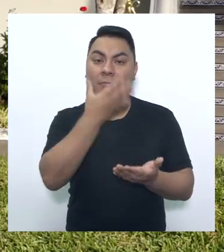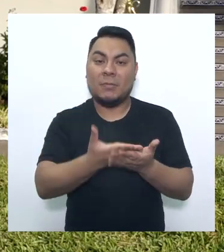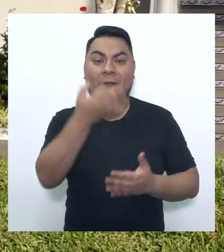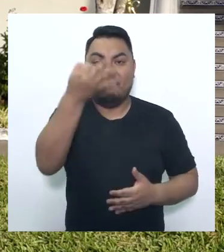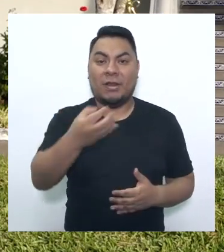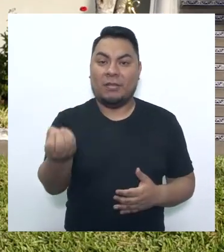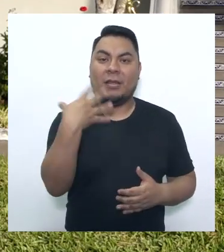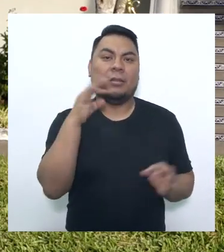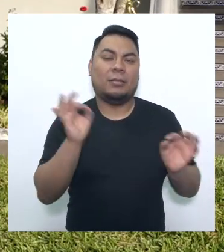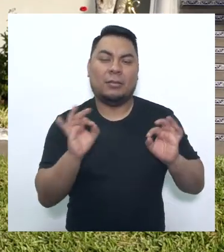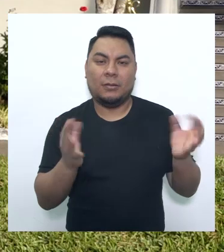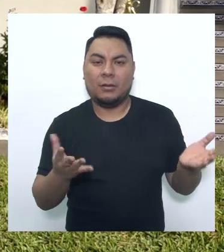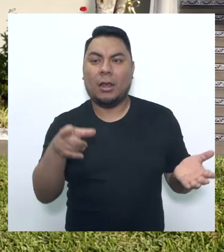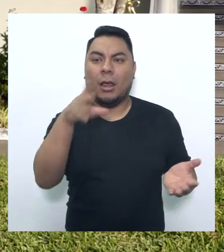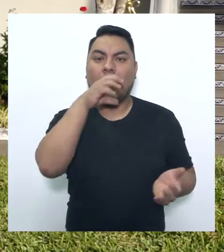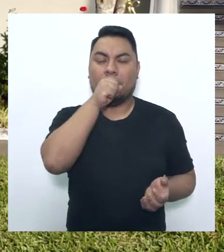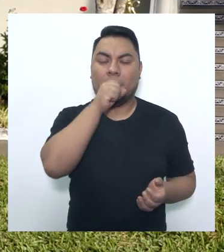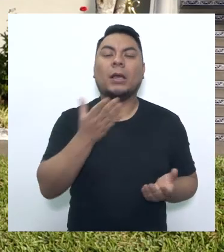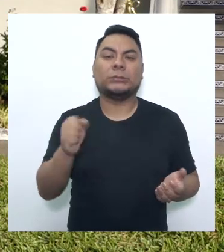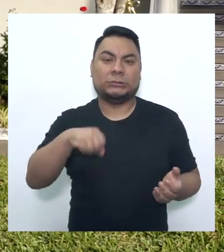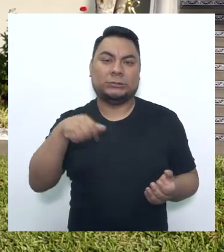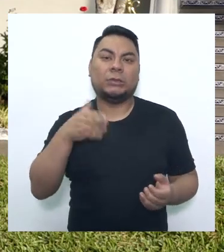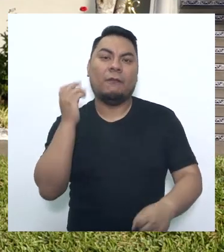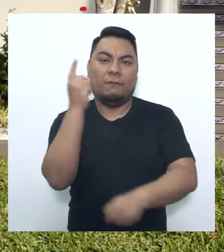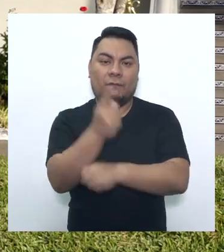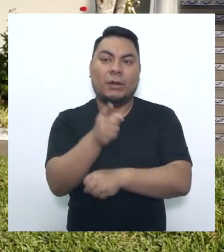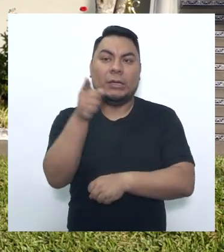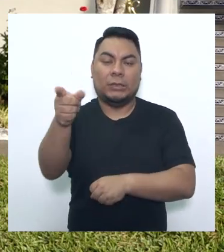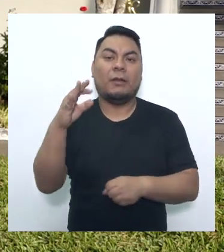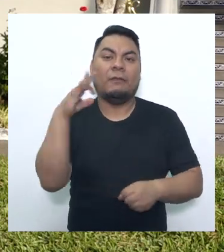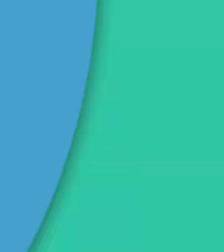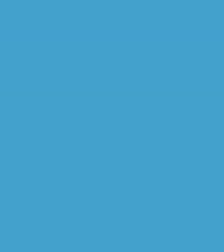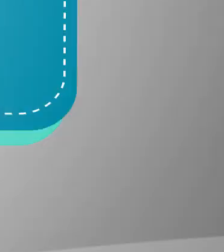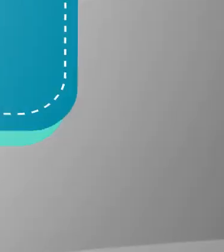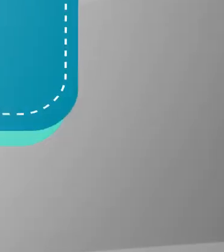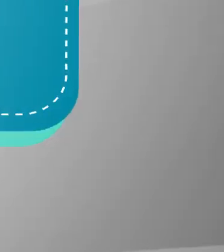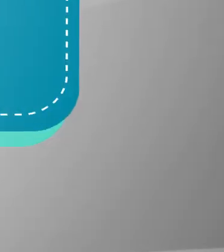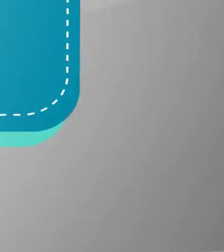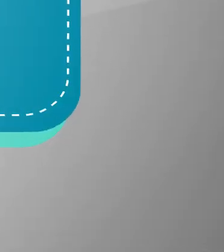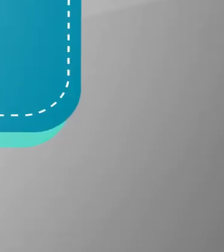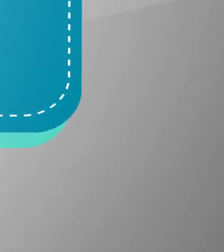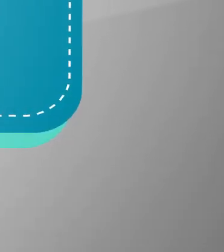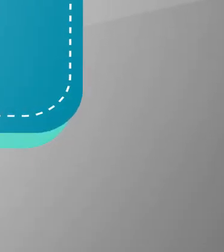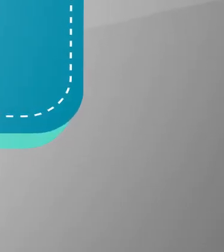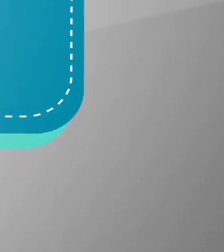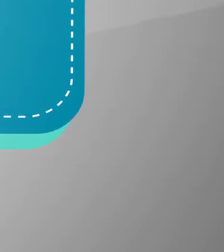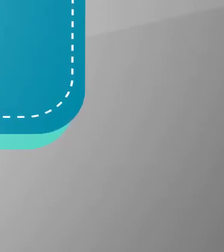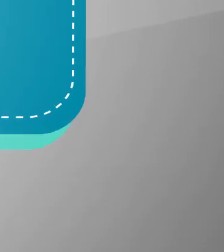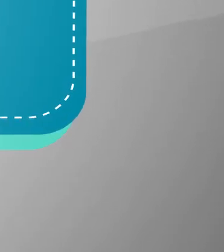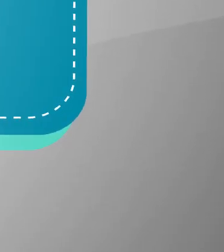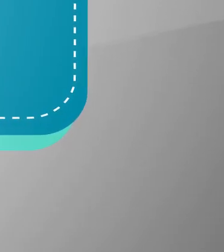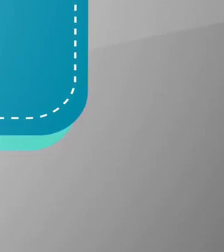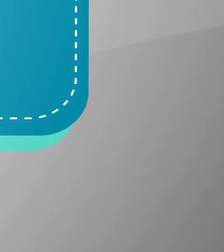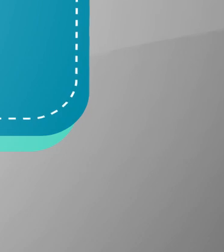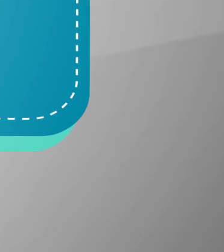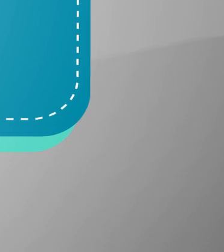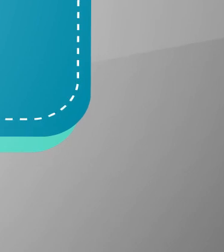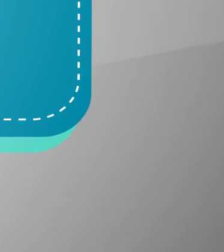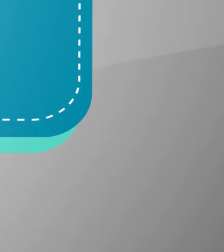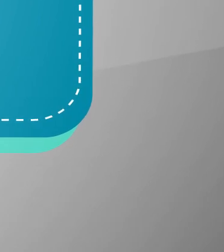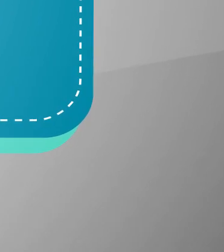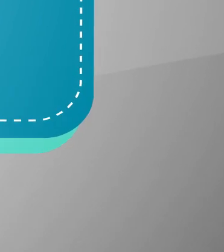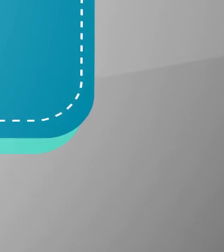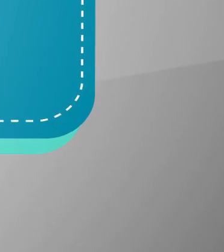brindar la información. Entonces, sí se configura el delito de estafa. Compré a plazos un vehículo cero